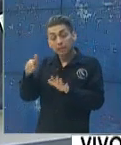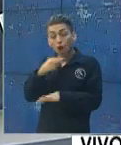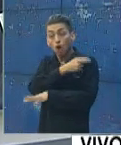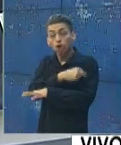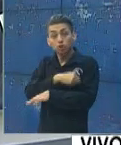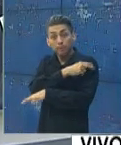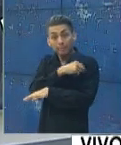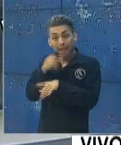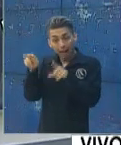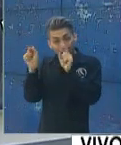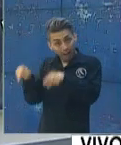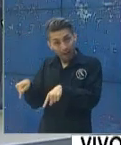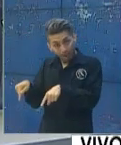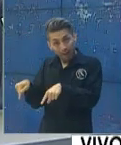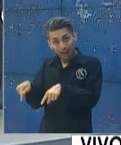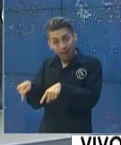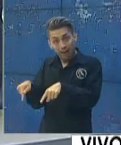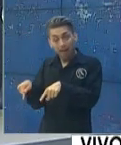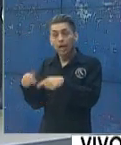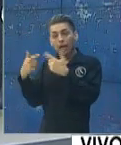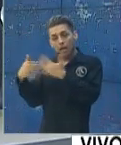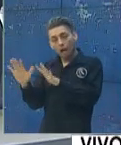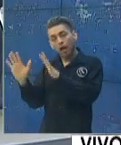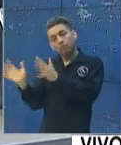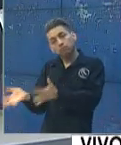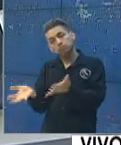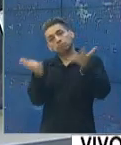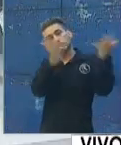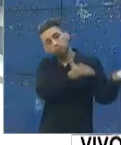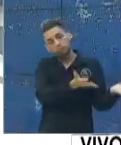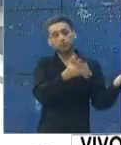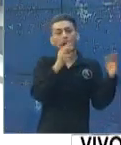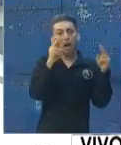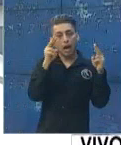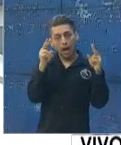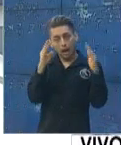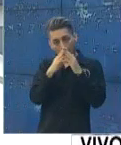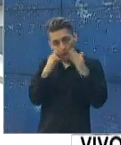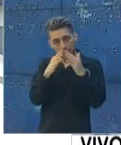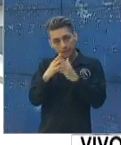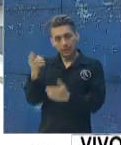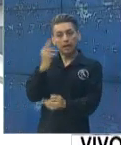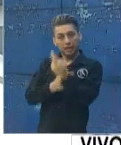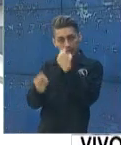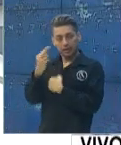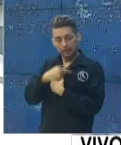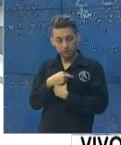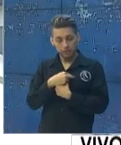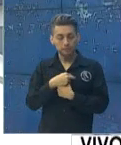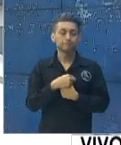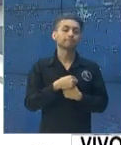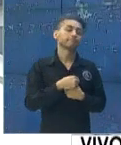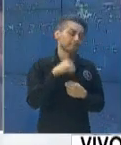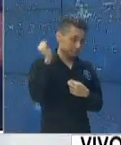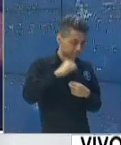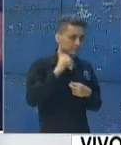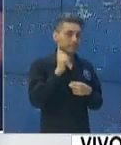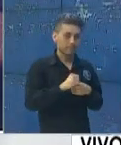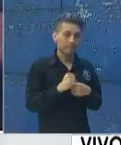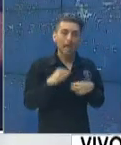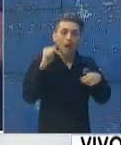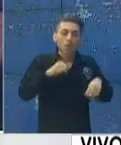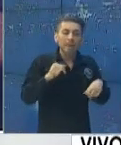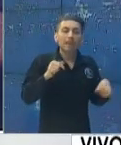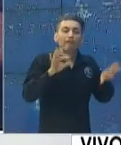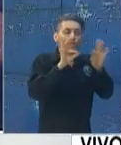en estos centros y hospitales de campaña, pues es mejor que regresen a sus casas. Sí, mire, la estrategia